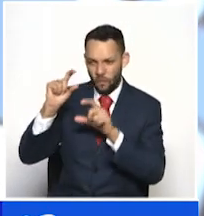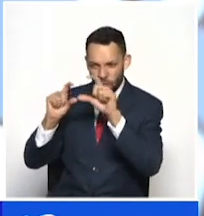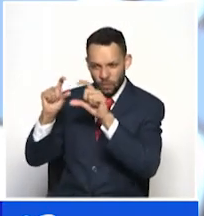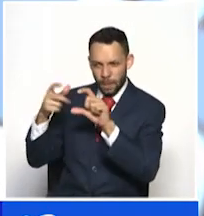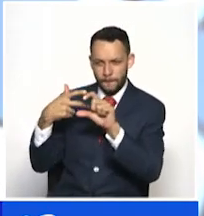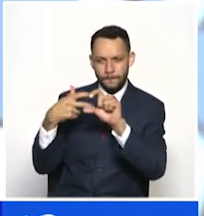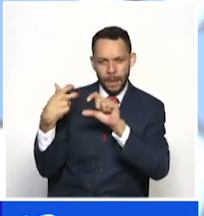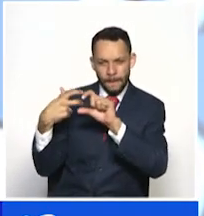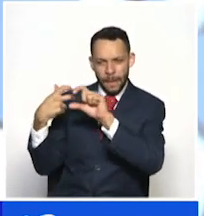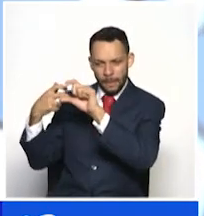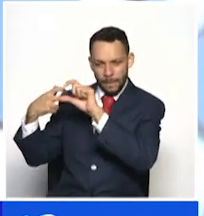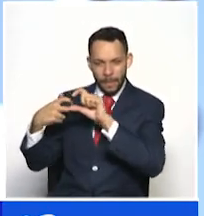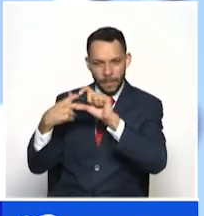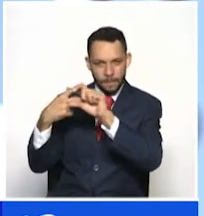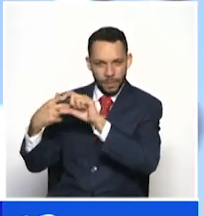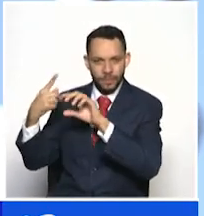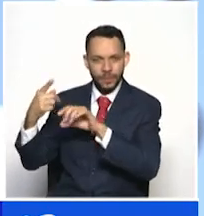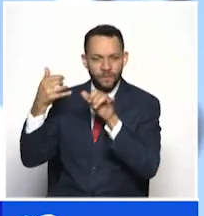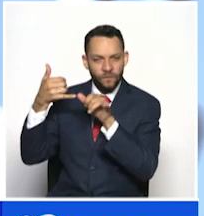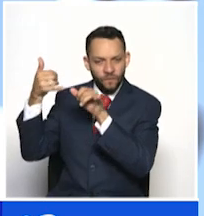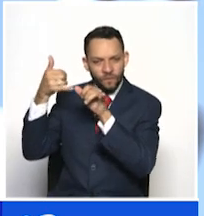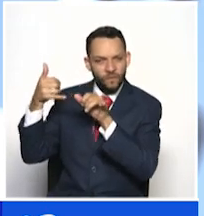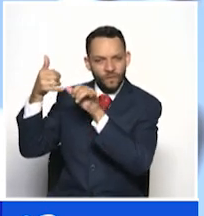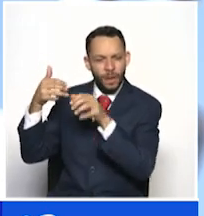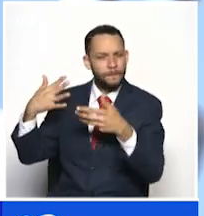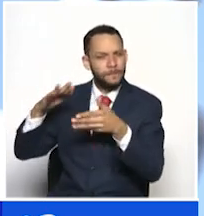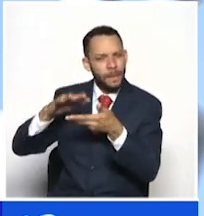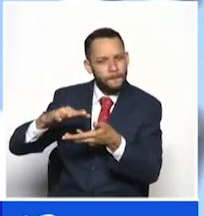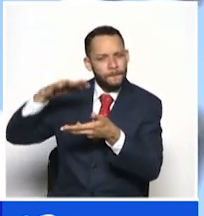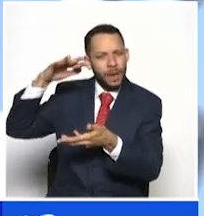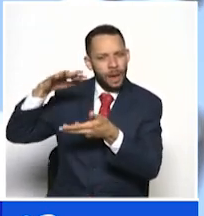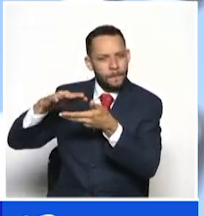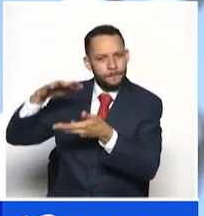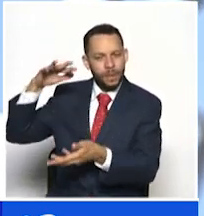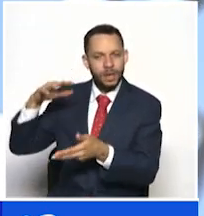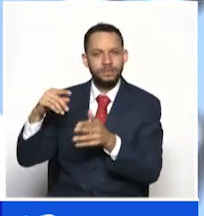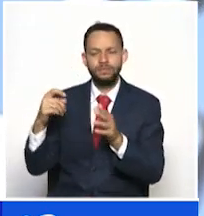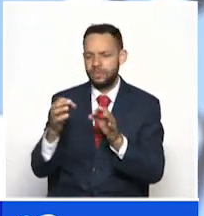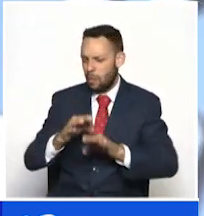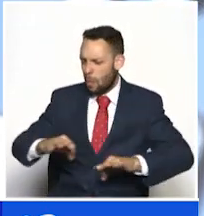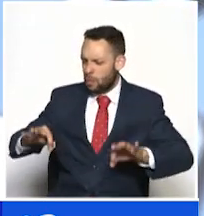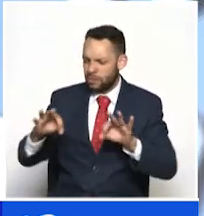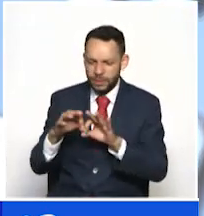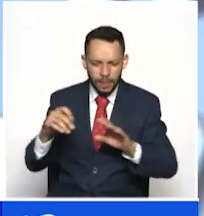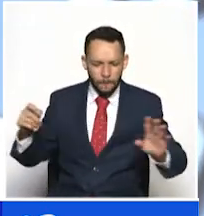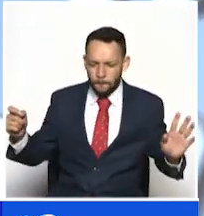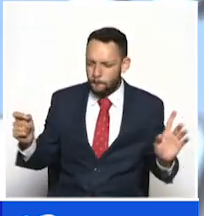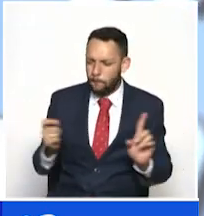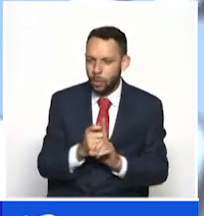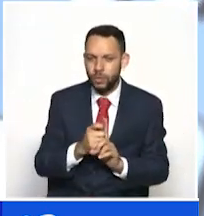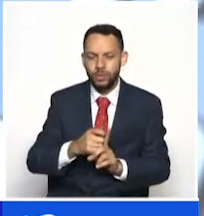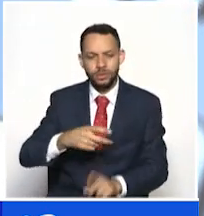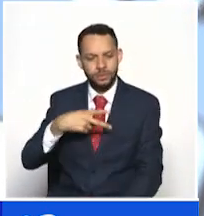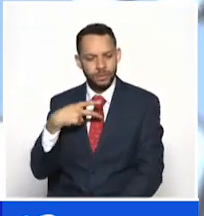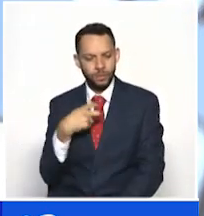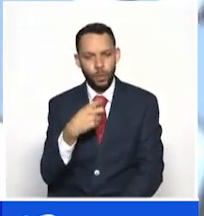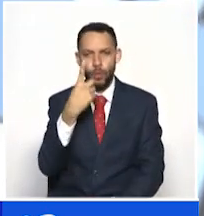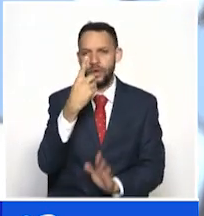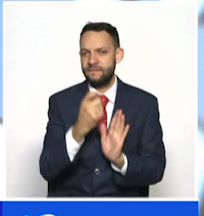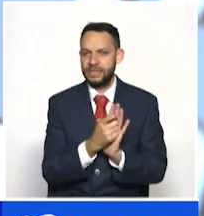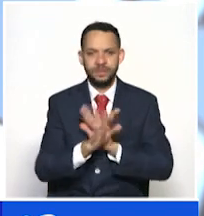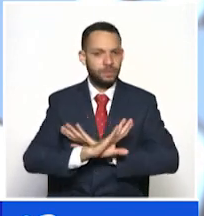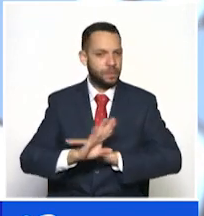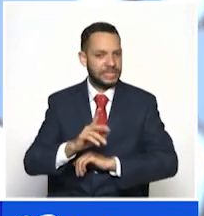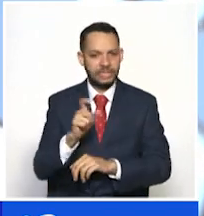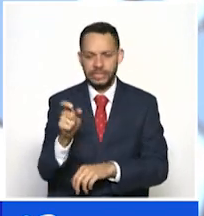Johnson. Esta farmacéutica ha producido una vacuna que tiene una característica particular y es que es una sola